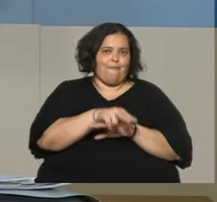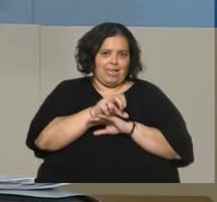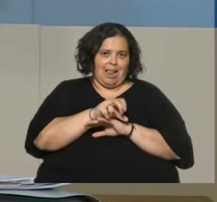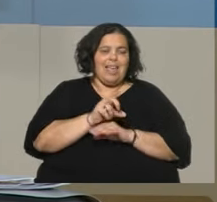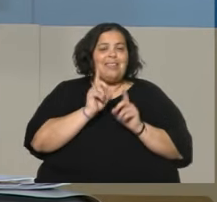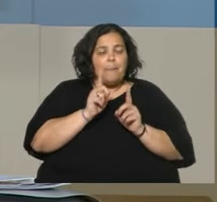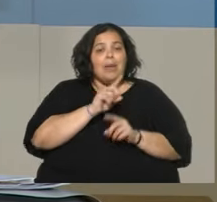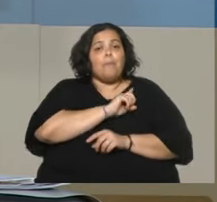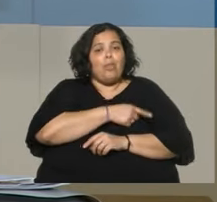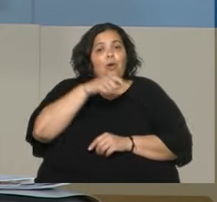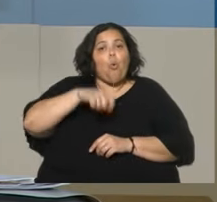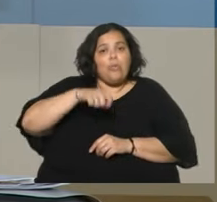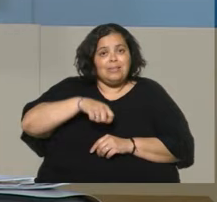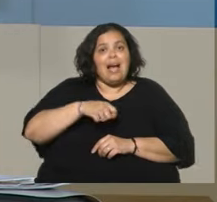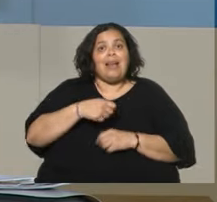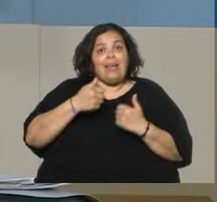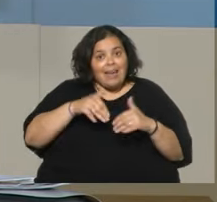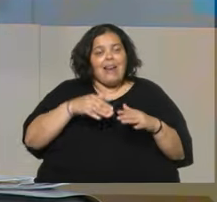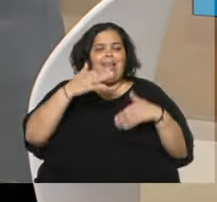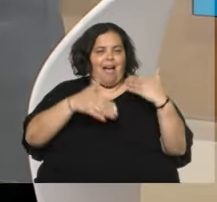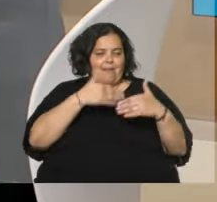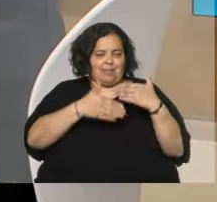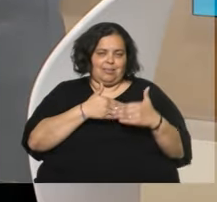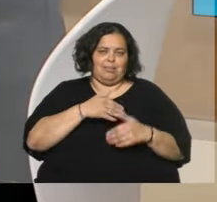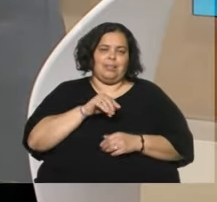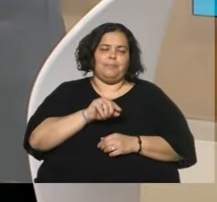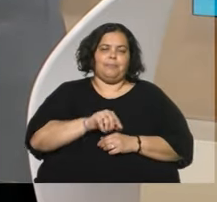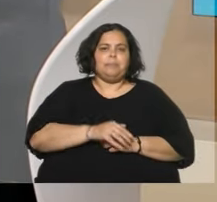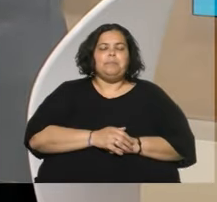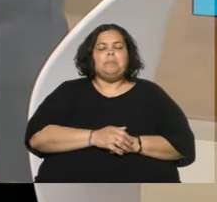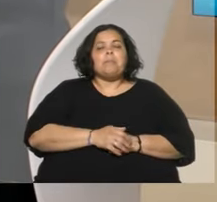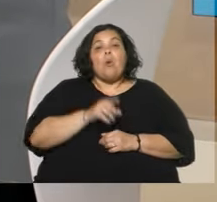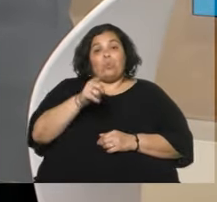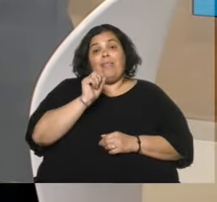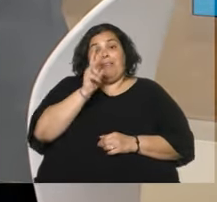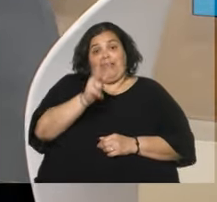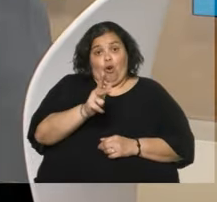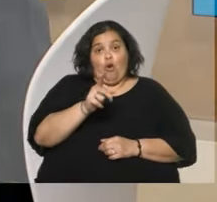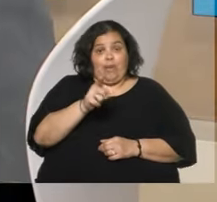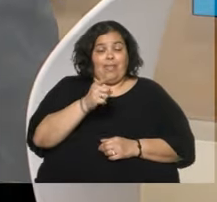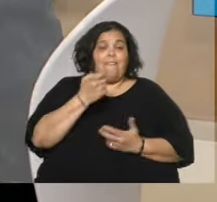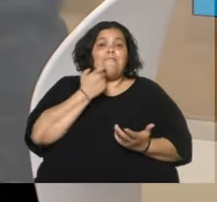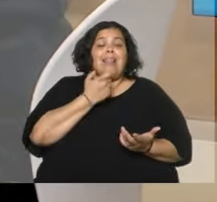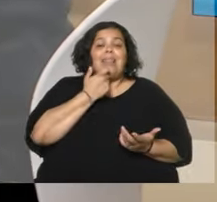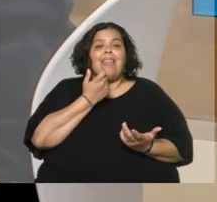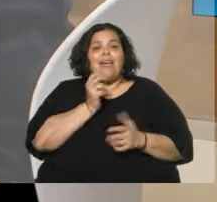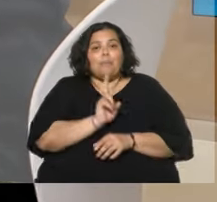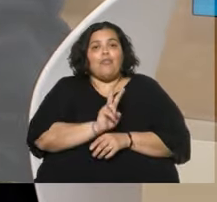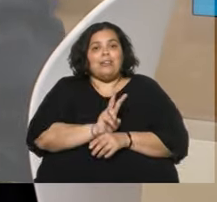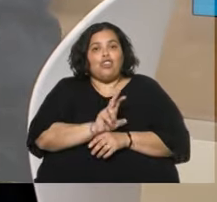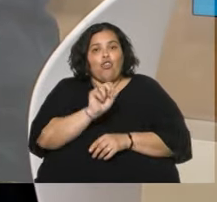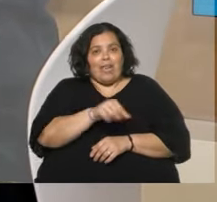el Poder Judicial también avance en esta investigación. Ahora, usted lo mencionó el pasar, esta falta de amparo del Estado,